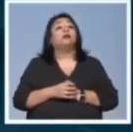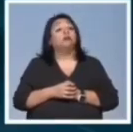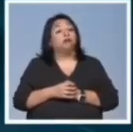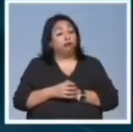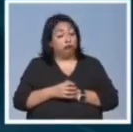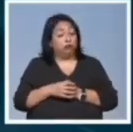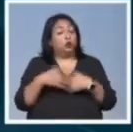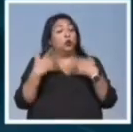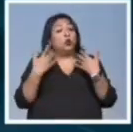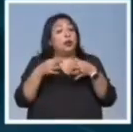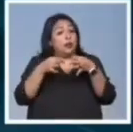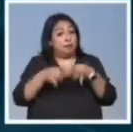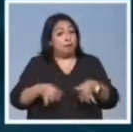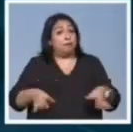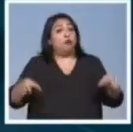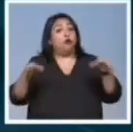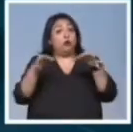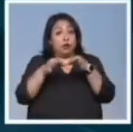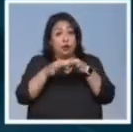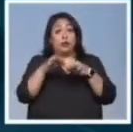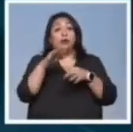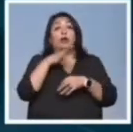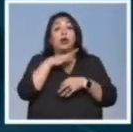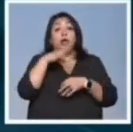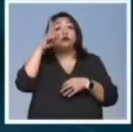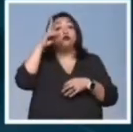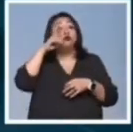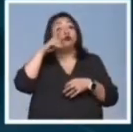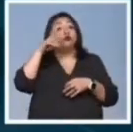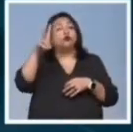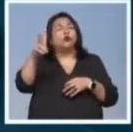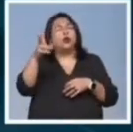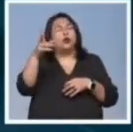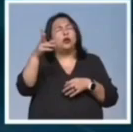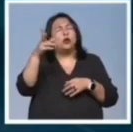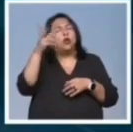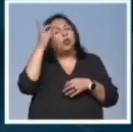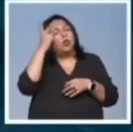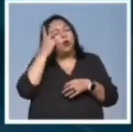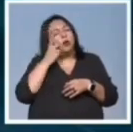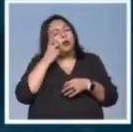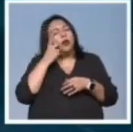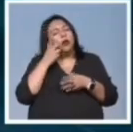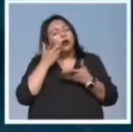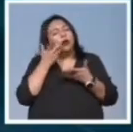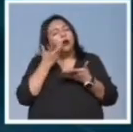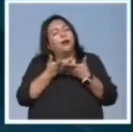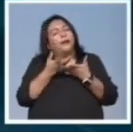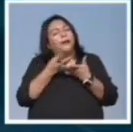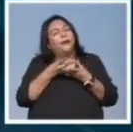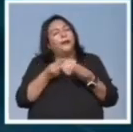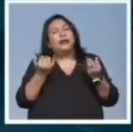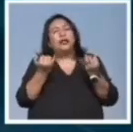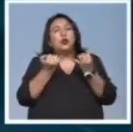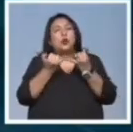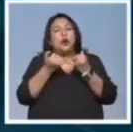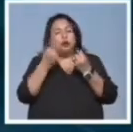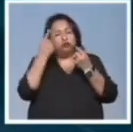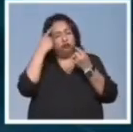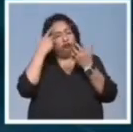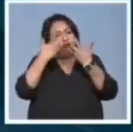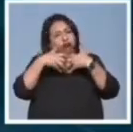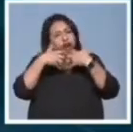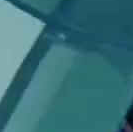Vaya la importancia que es tener un sueño reparador. Claro que sí podría fungir como sistema de drenaje para el